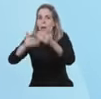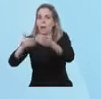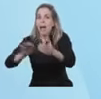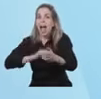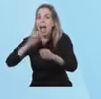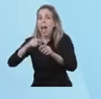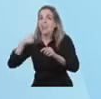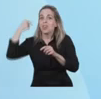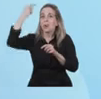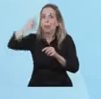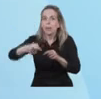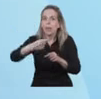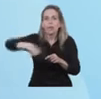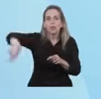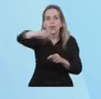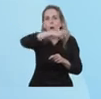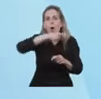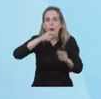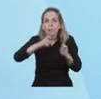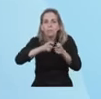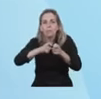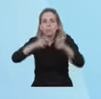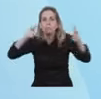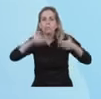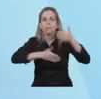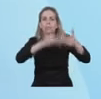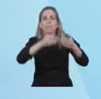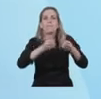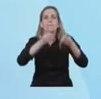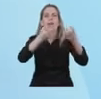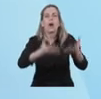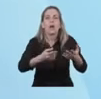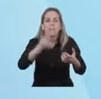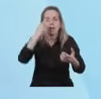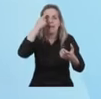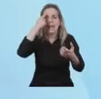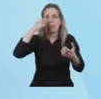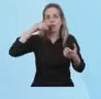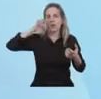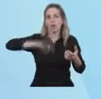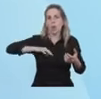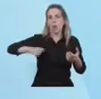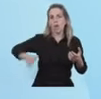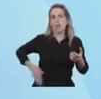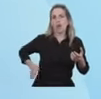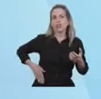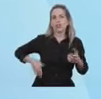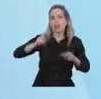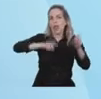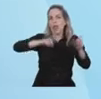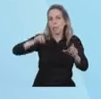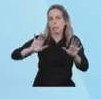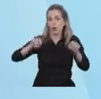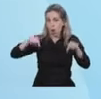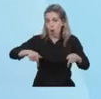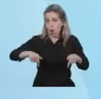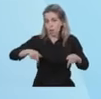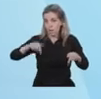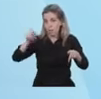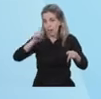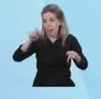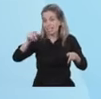creciendo para mejorar el bolsillo de la gente. Hoy, siendo agosto del año 2021,